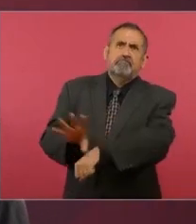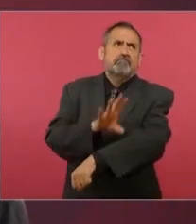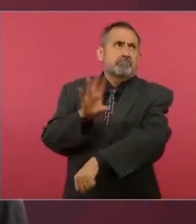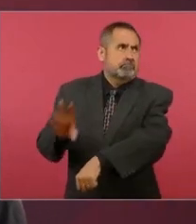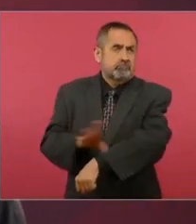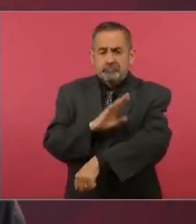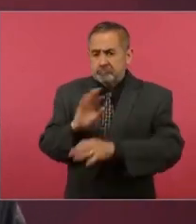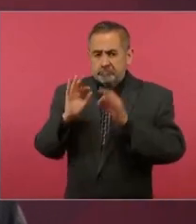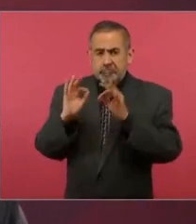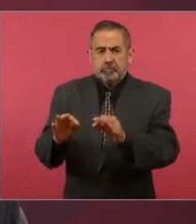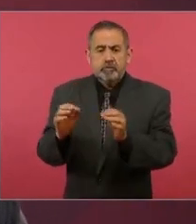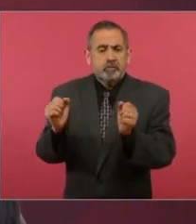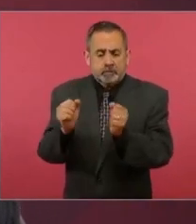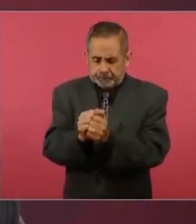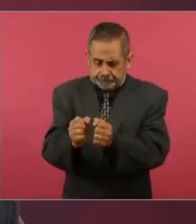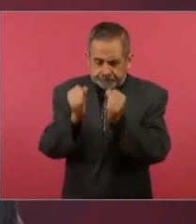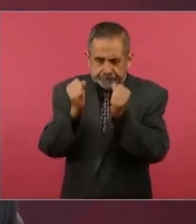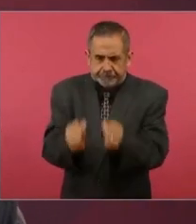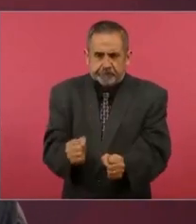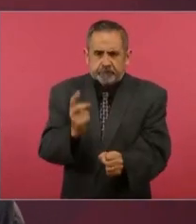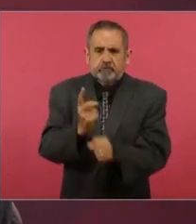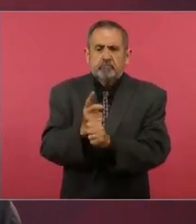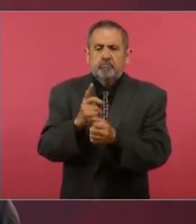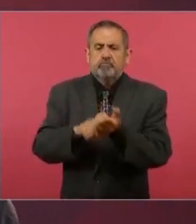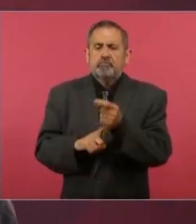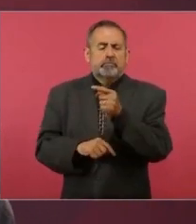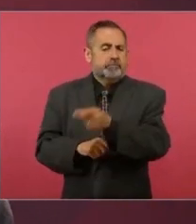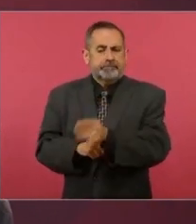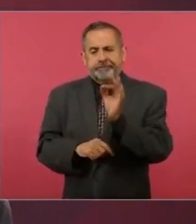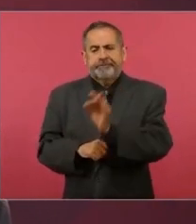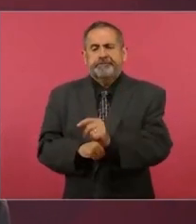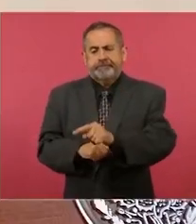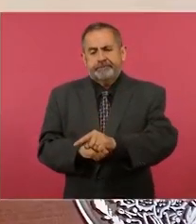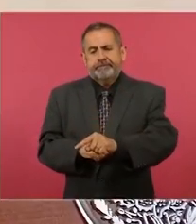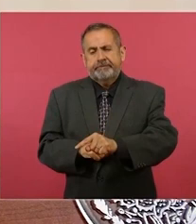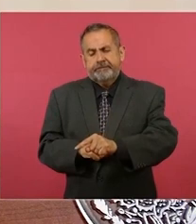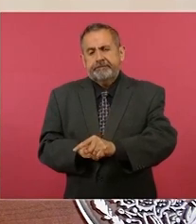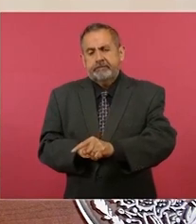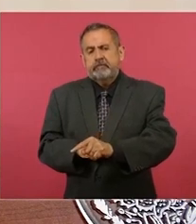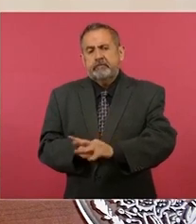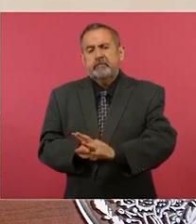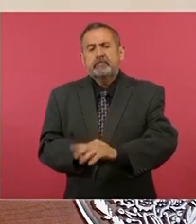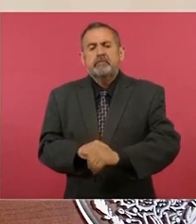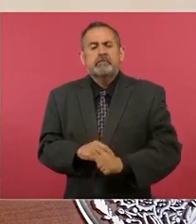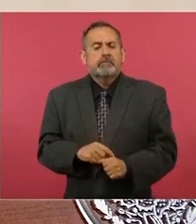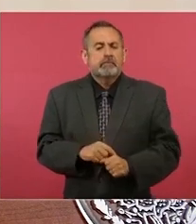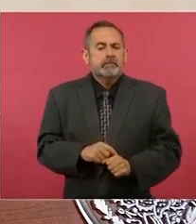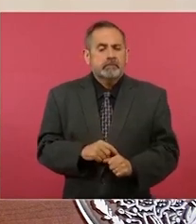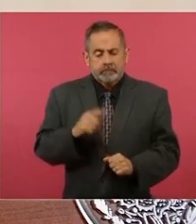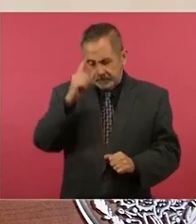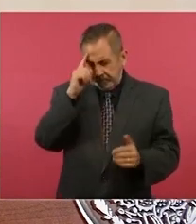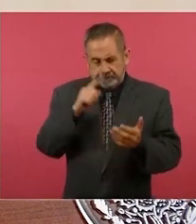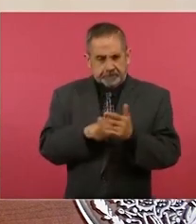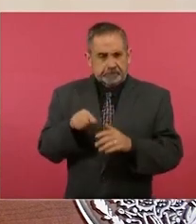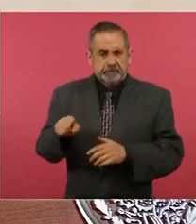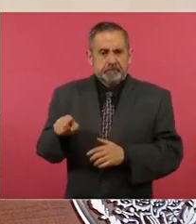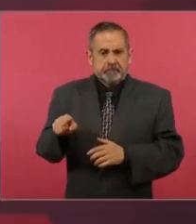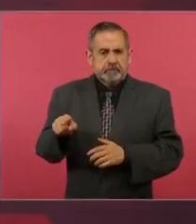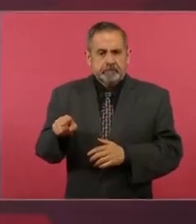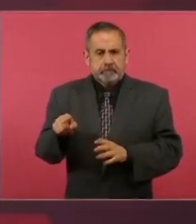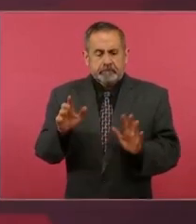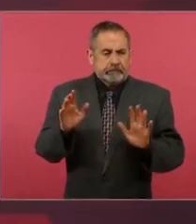me gustaría. Tomar el cartonista El Roto, publicado en el periódico El País, y las palabras del presidente